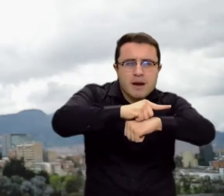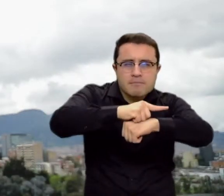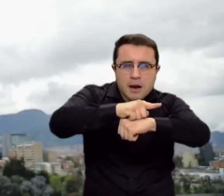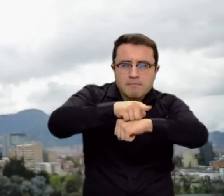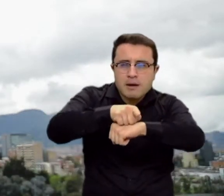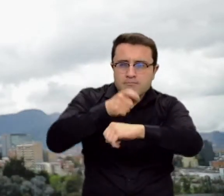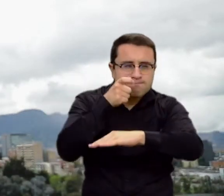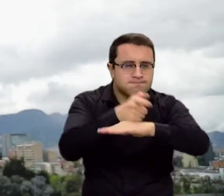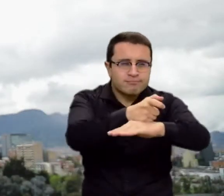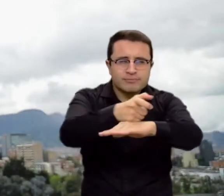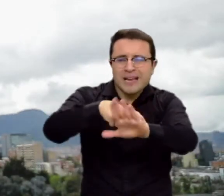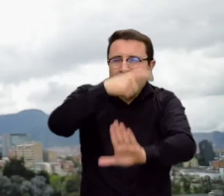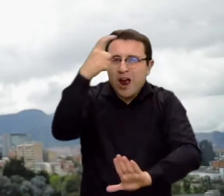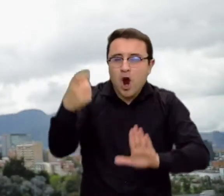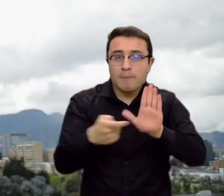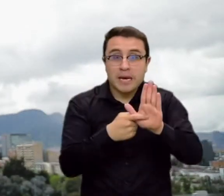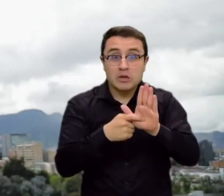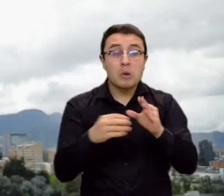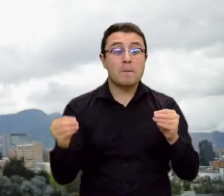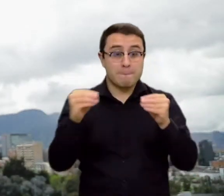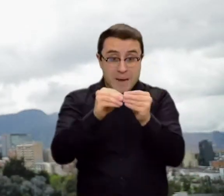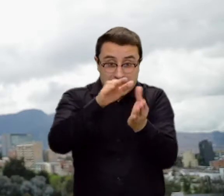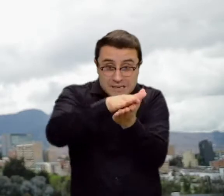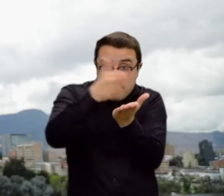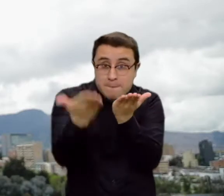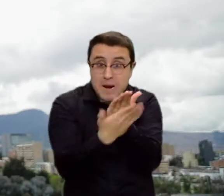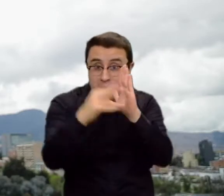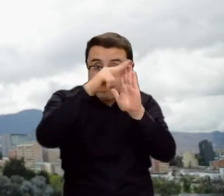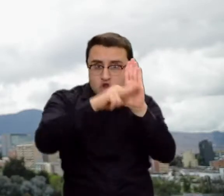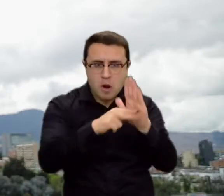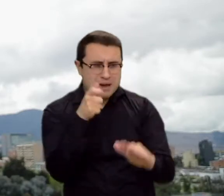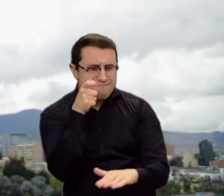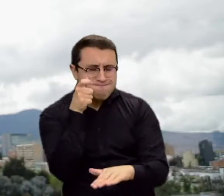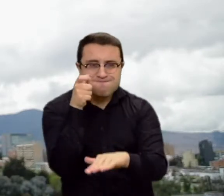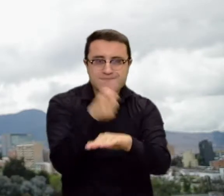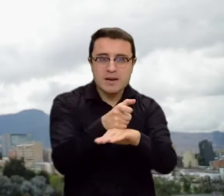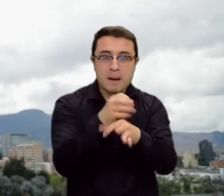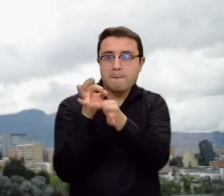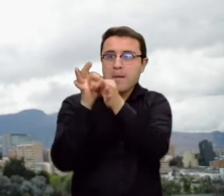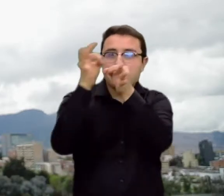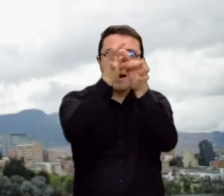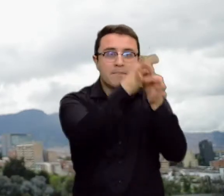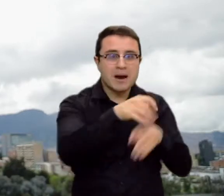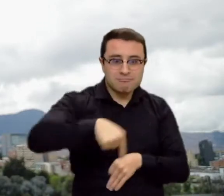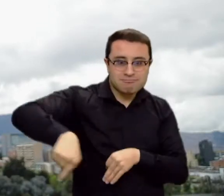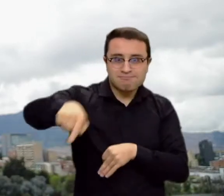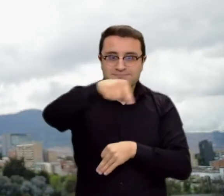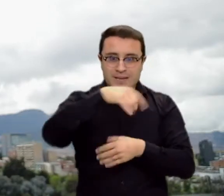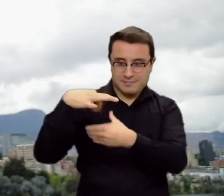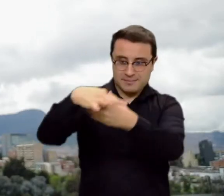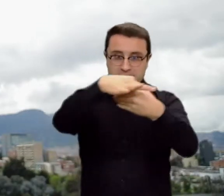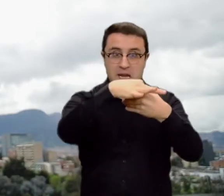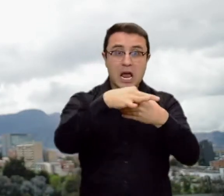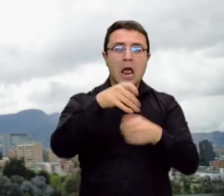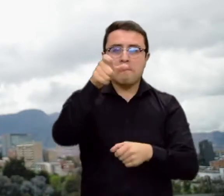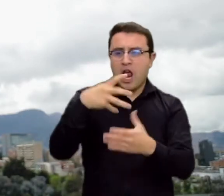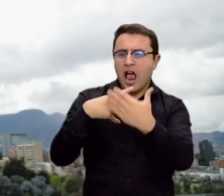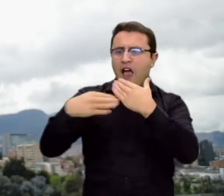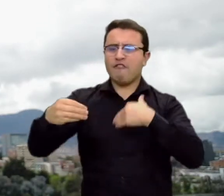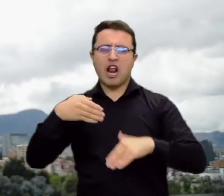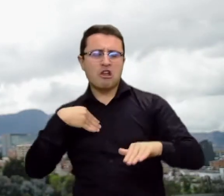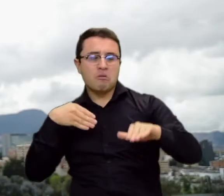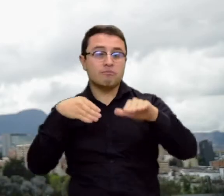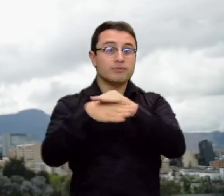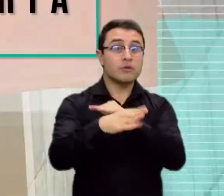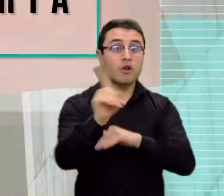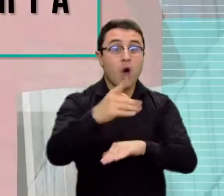las medidas de bioseguridad. En los municipios donde se adelantarán las elecciones, nadie externo puede ingresar sin prueba negativa para